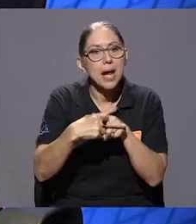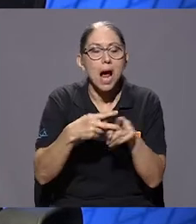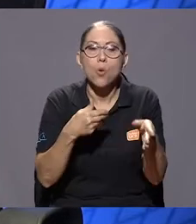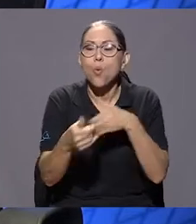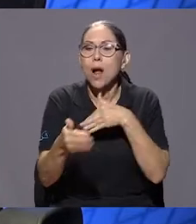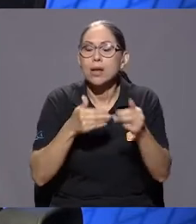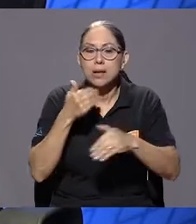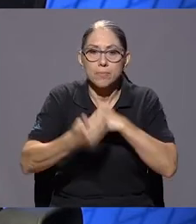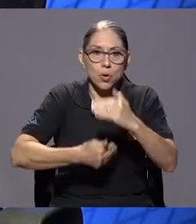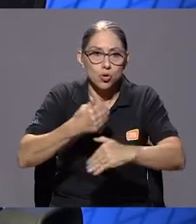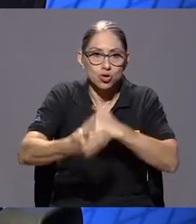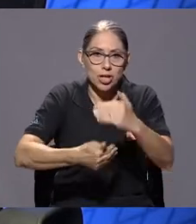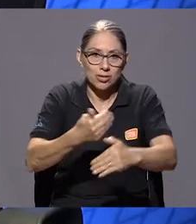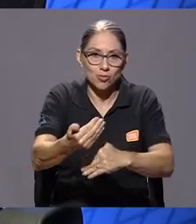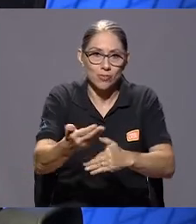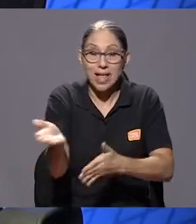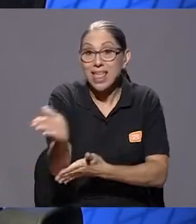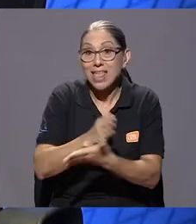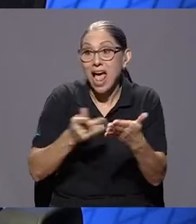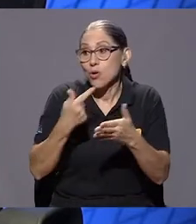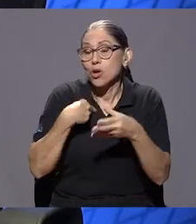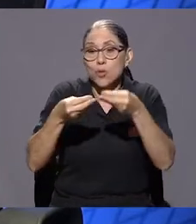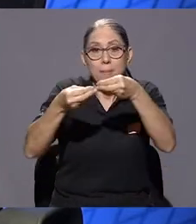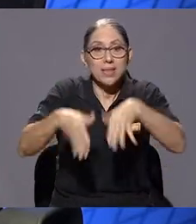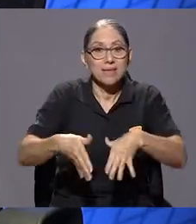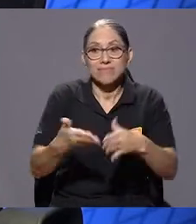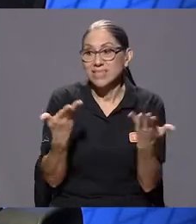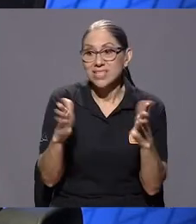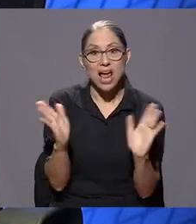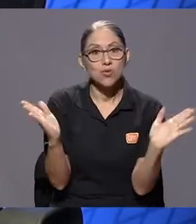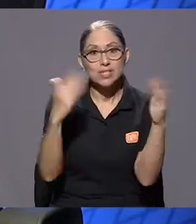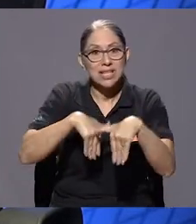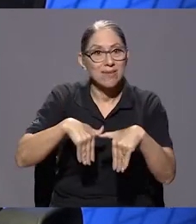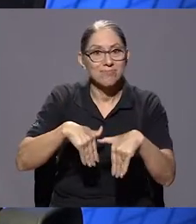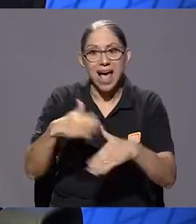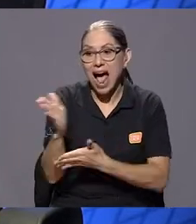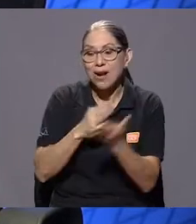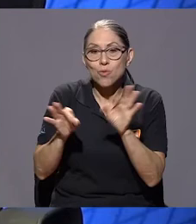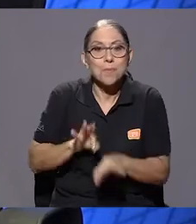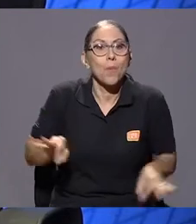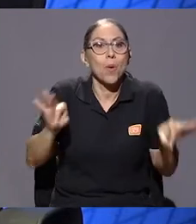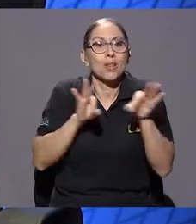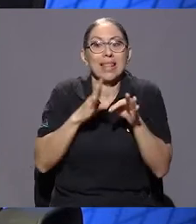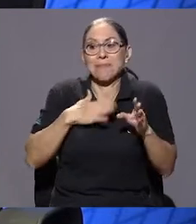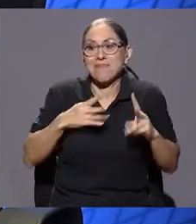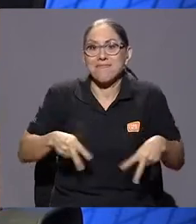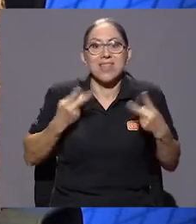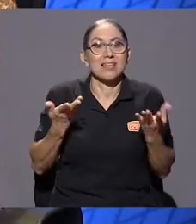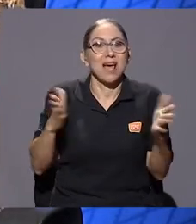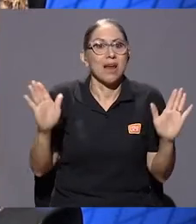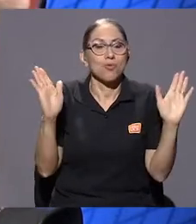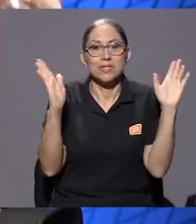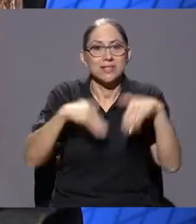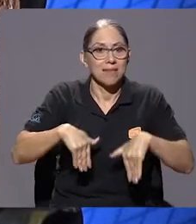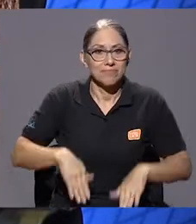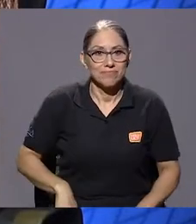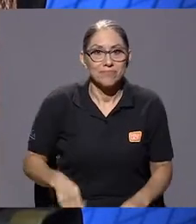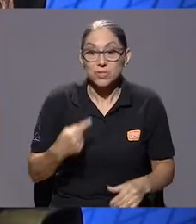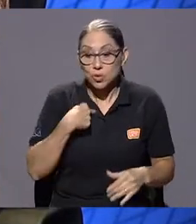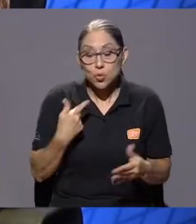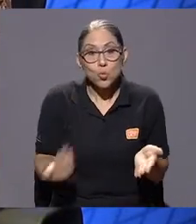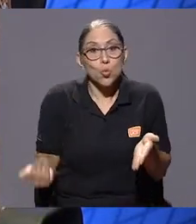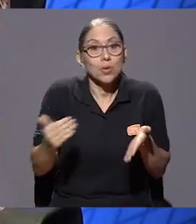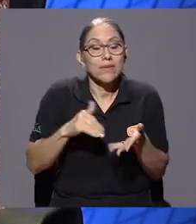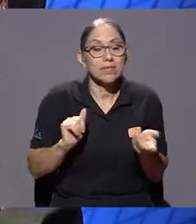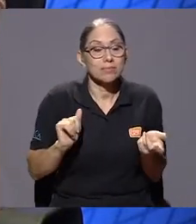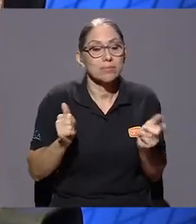viviendo algo que muy significativo para mí ya no está en mi vida. Me estoy readaptando, estoy en este proceso de decir, ok, voy a llegar a la aceptación en algún